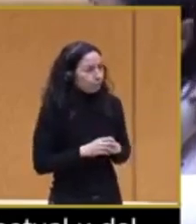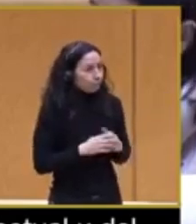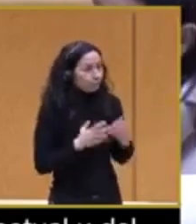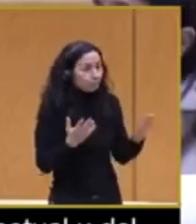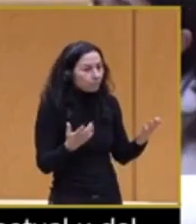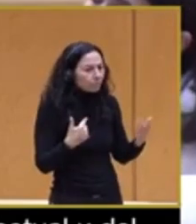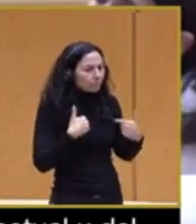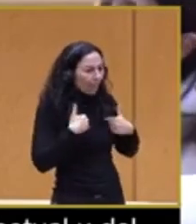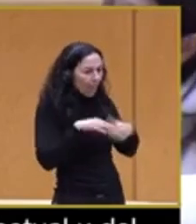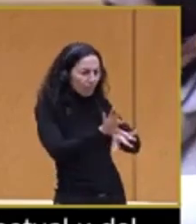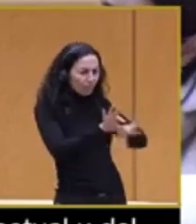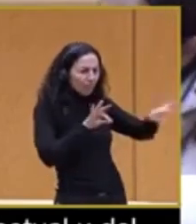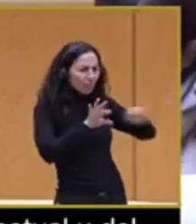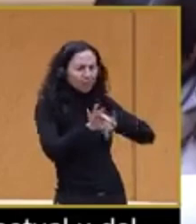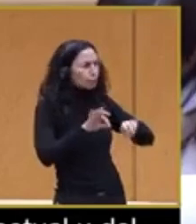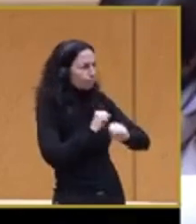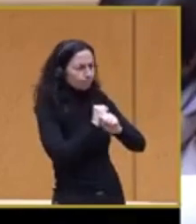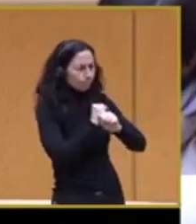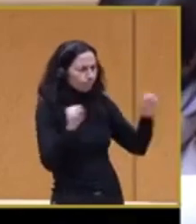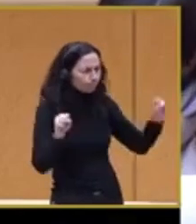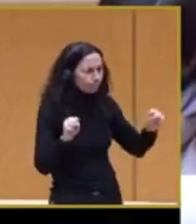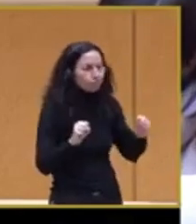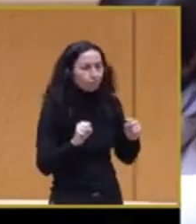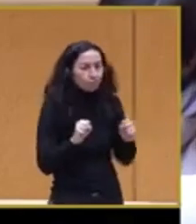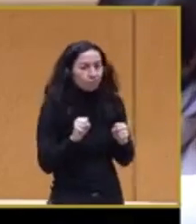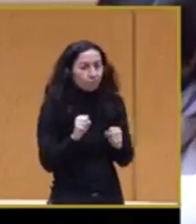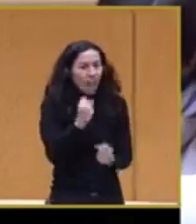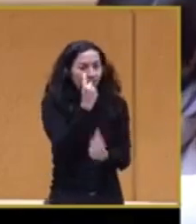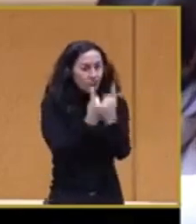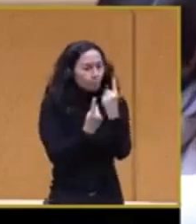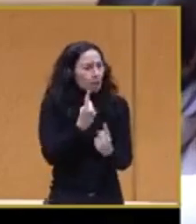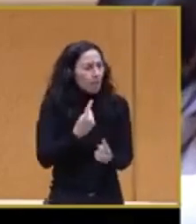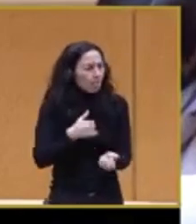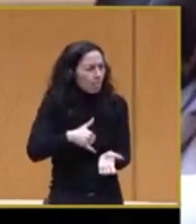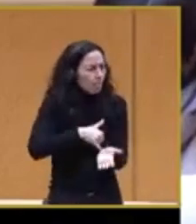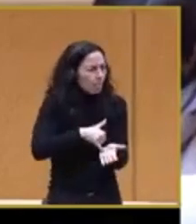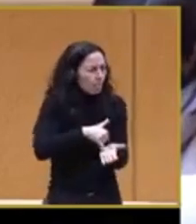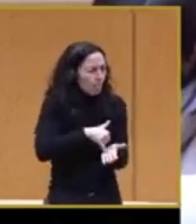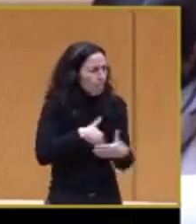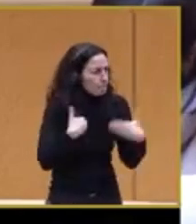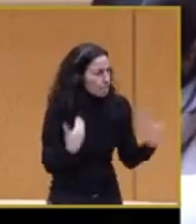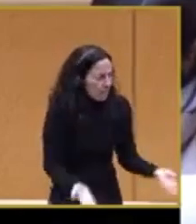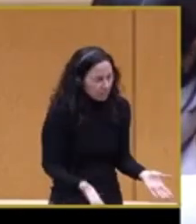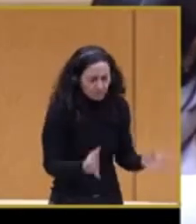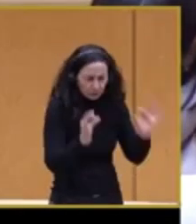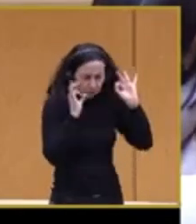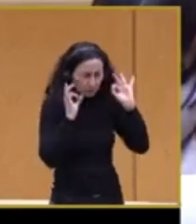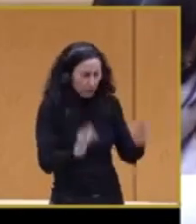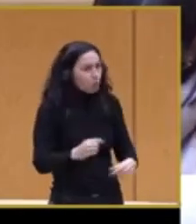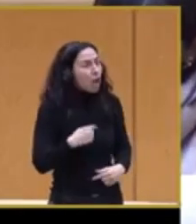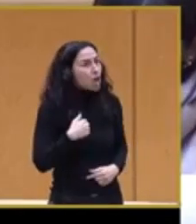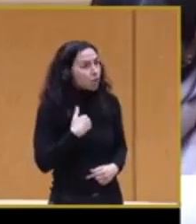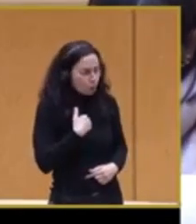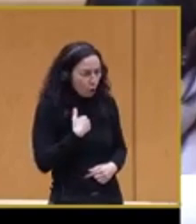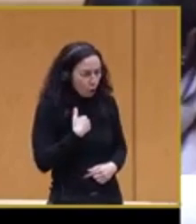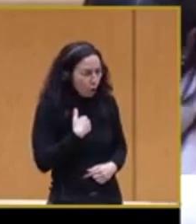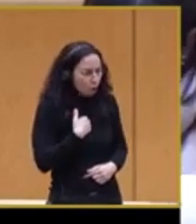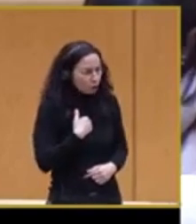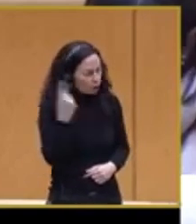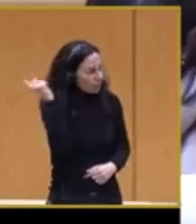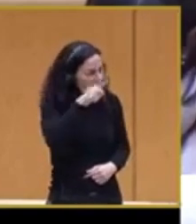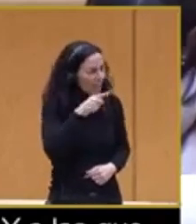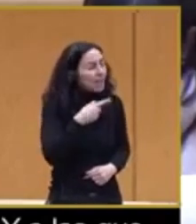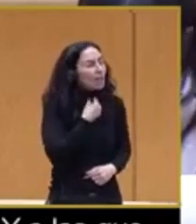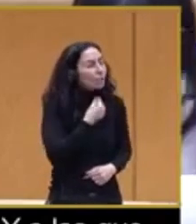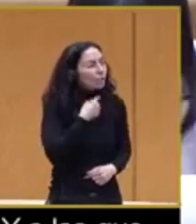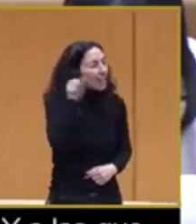pueden tomar decisiones, aquellas que son más vulnerables y a las que estoy segura de que hoy les gustaría estar aquí